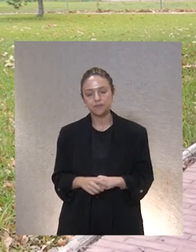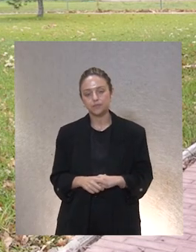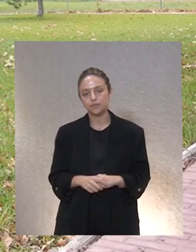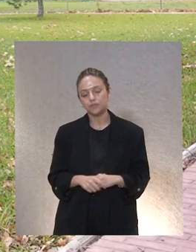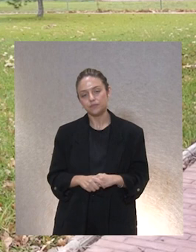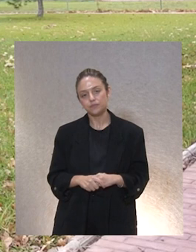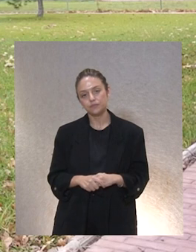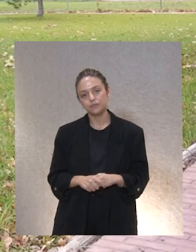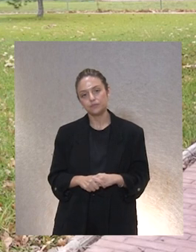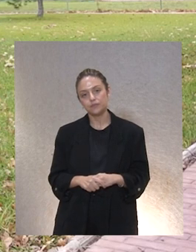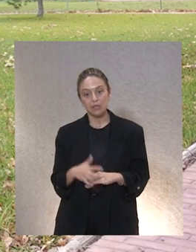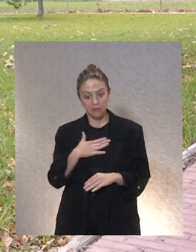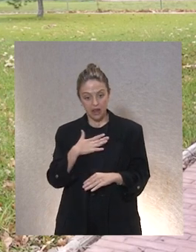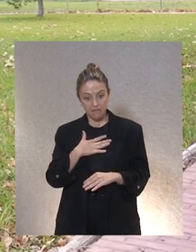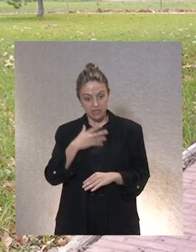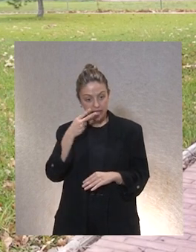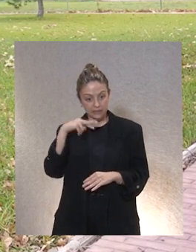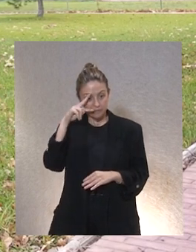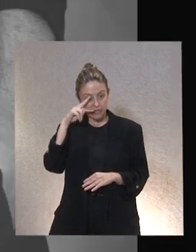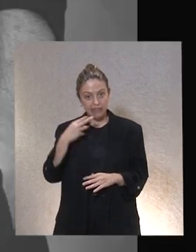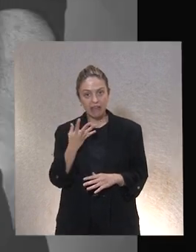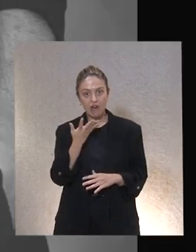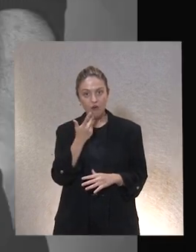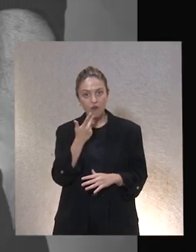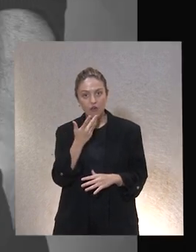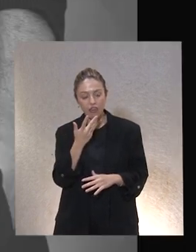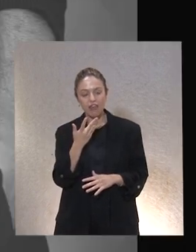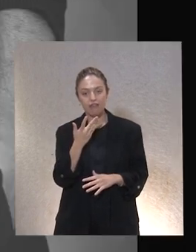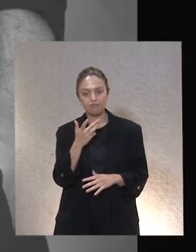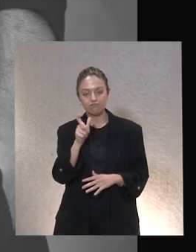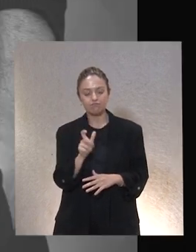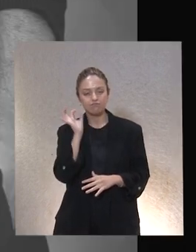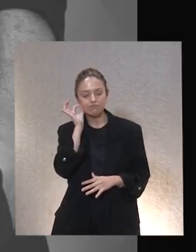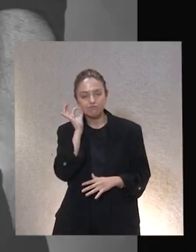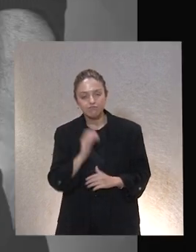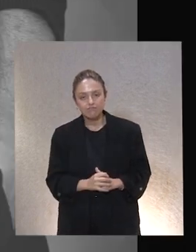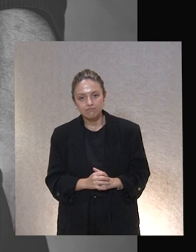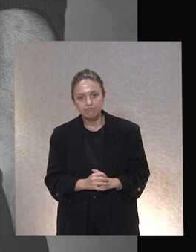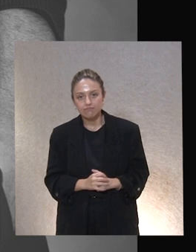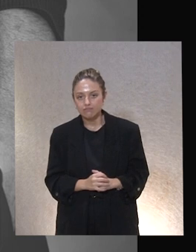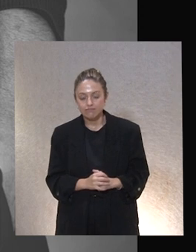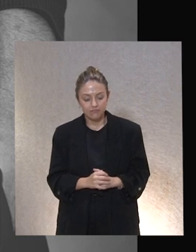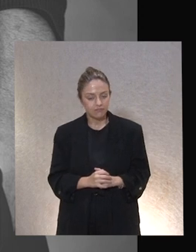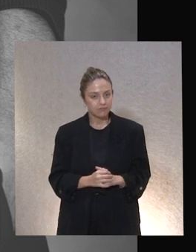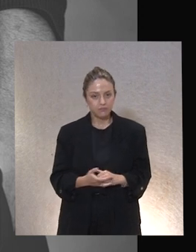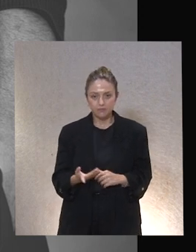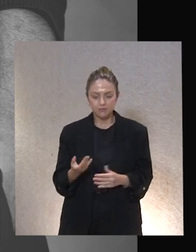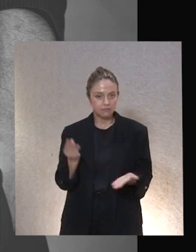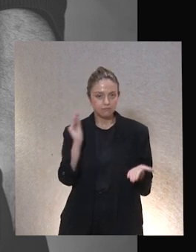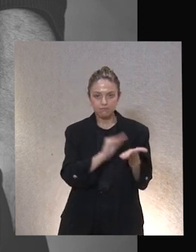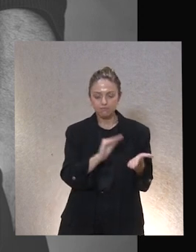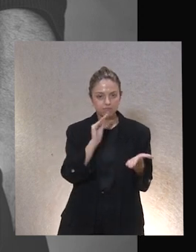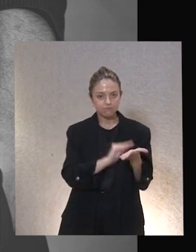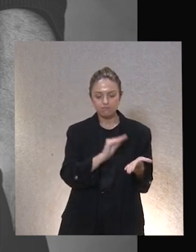y para mí esta experiencia de conocer a Umbelina pues era muchas veces y